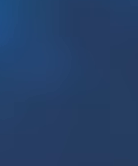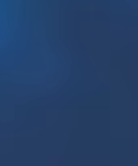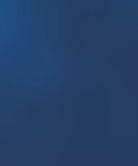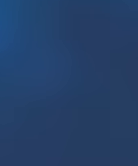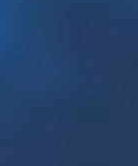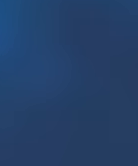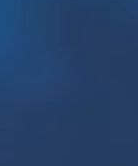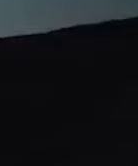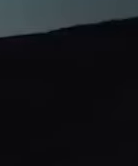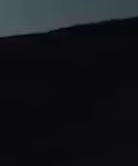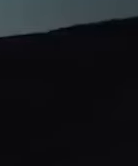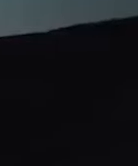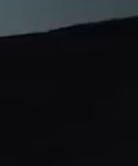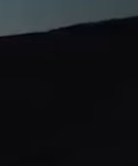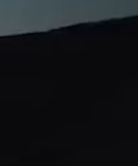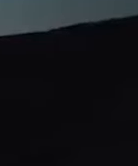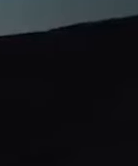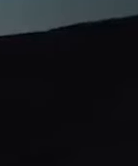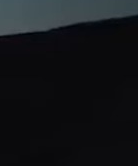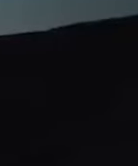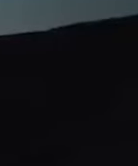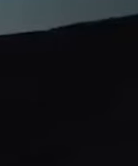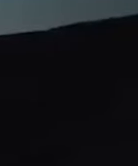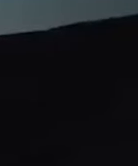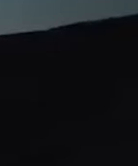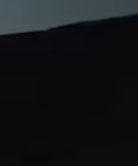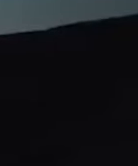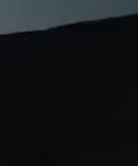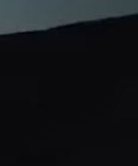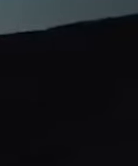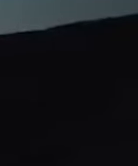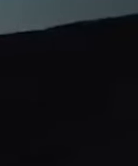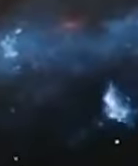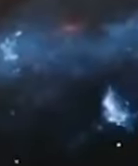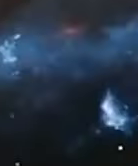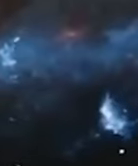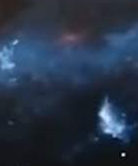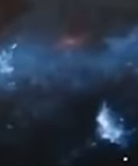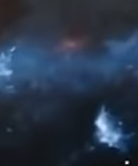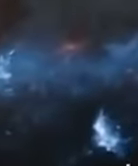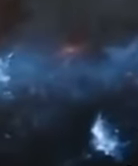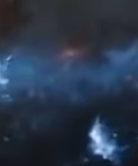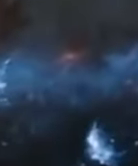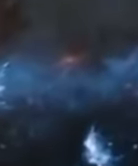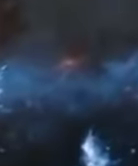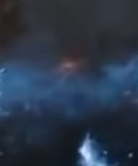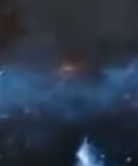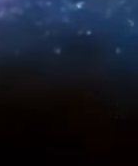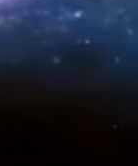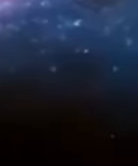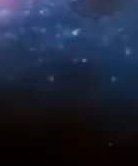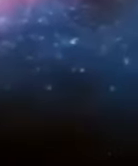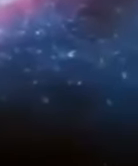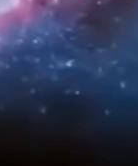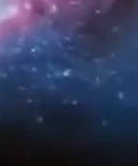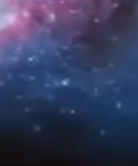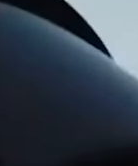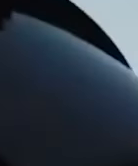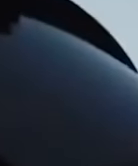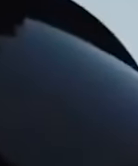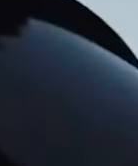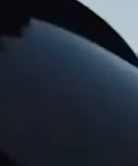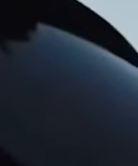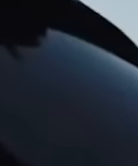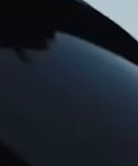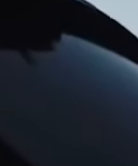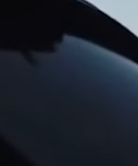de Estudios en su carrera realizó numerosos descubrimientos estelares como nebulosas planetarias o condensaciones